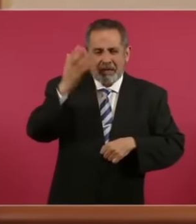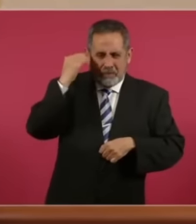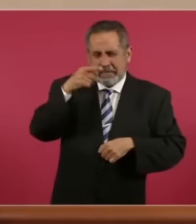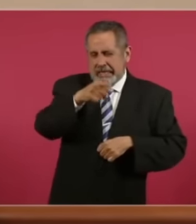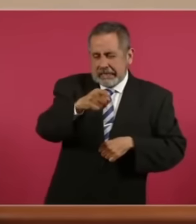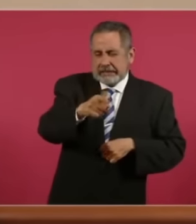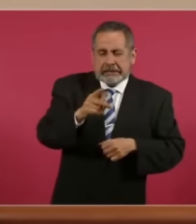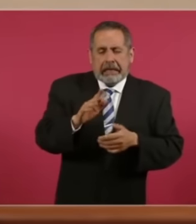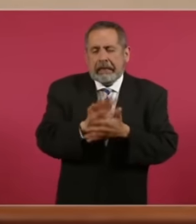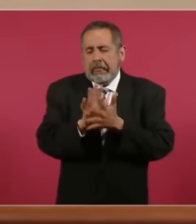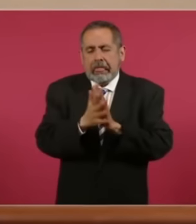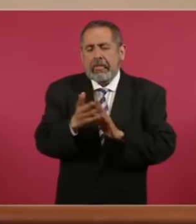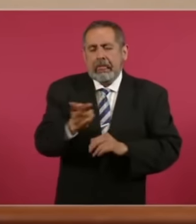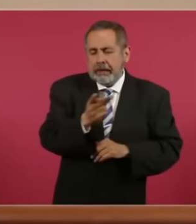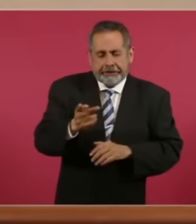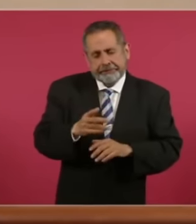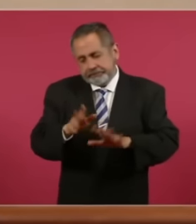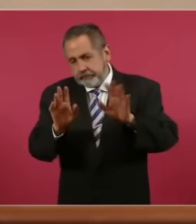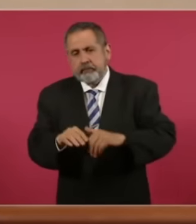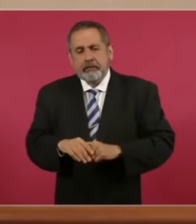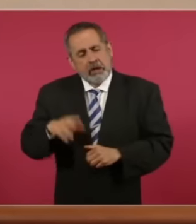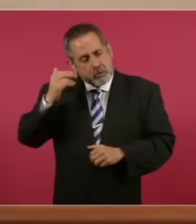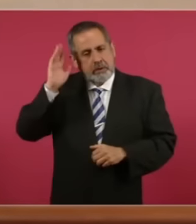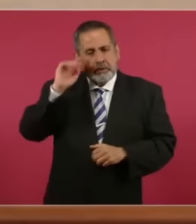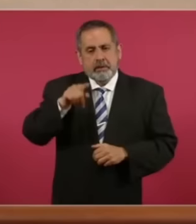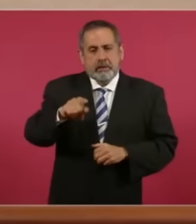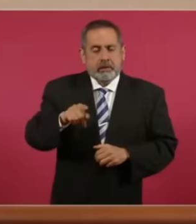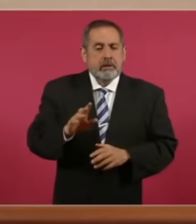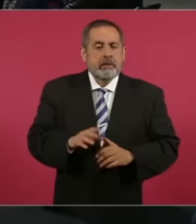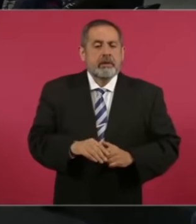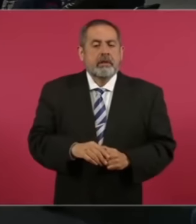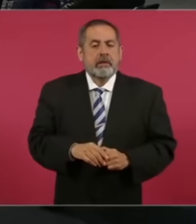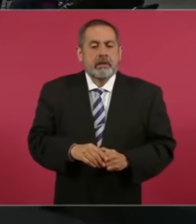cosas Este En aquel tiempo Pero eso